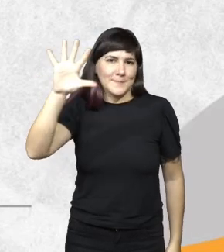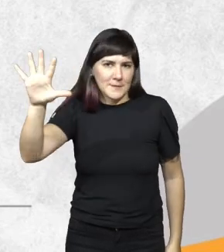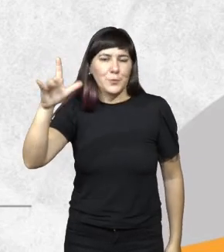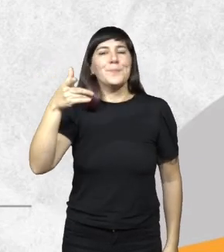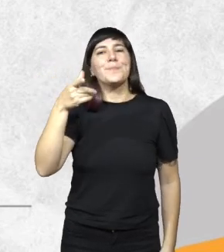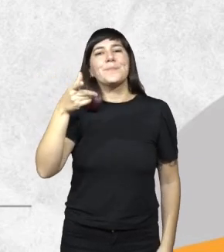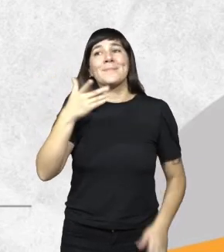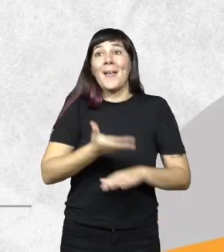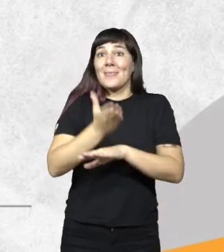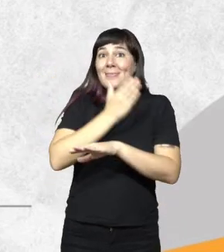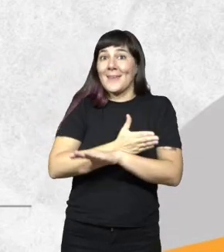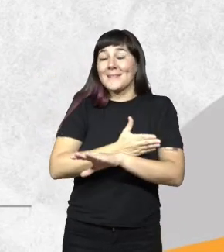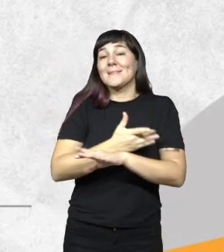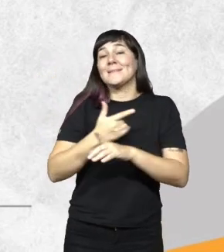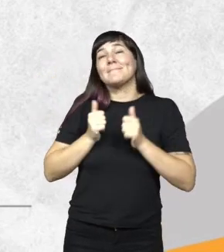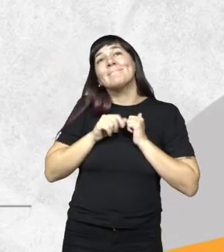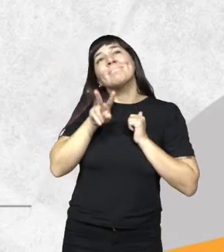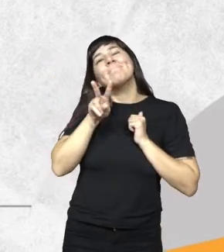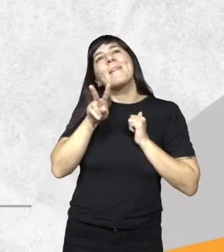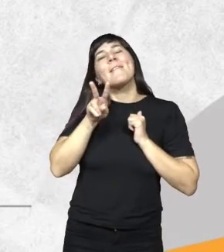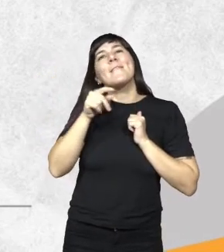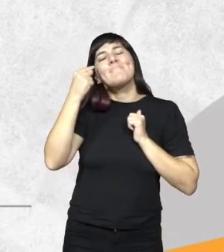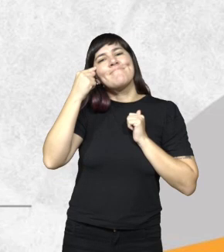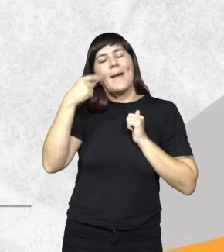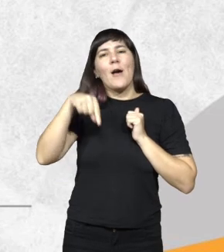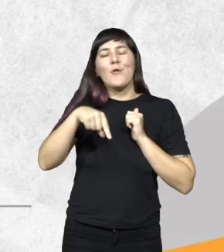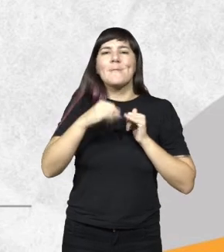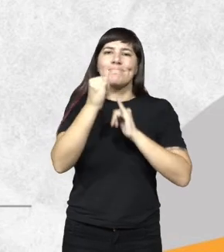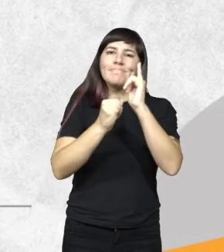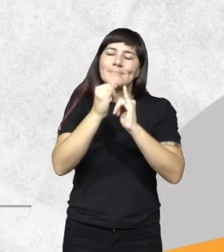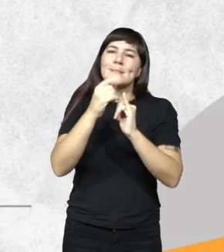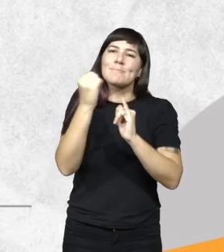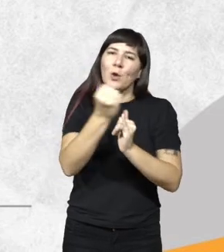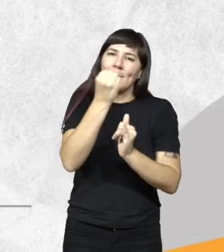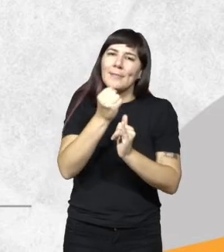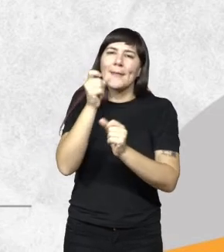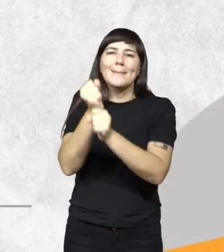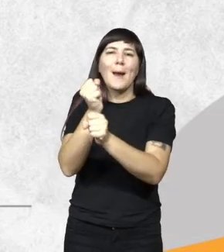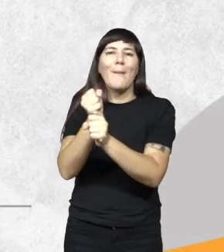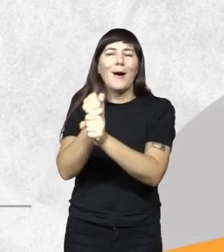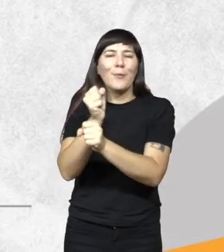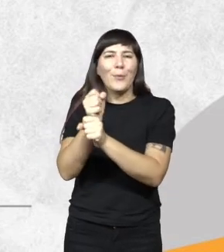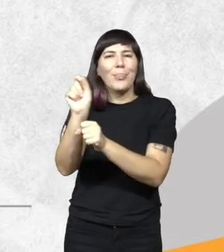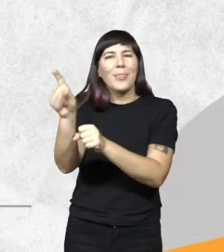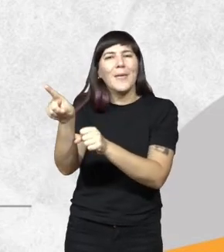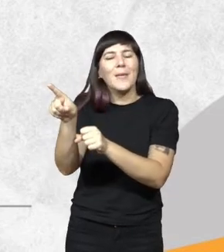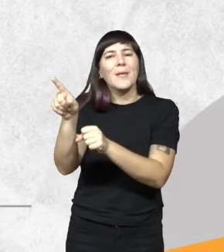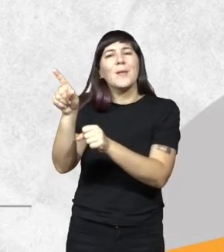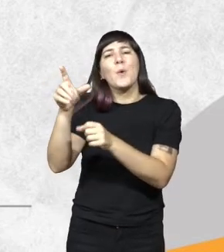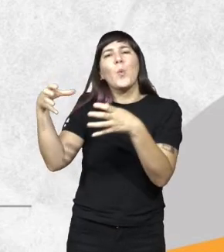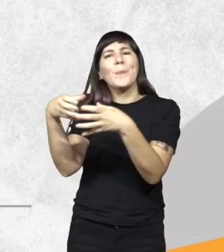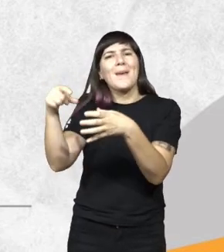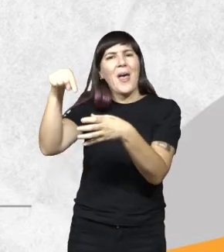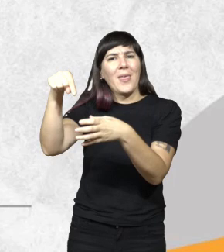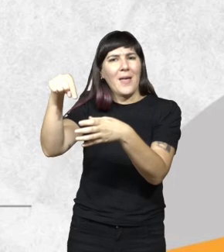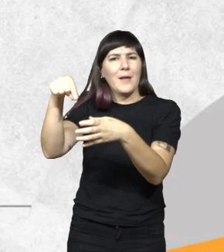estar en el panel que no era importante el trabajo que hacía la brigada en cuanto